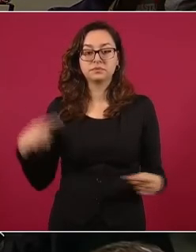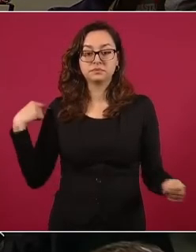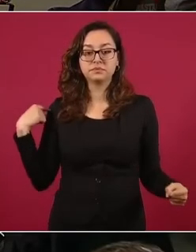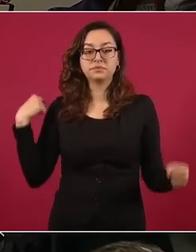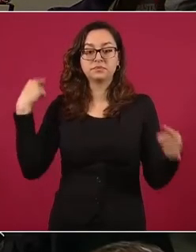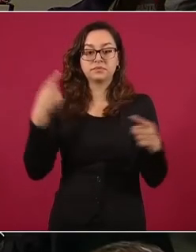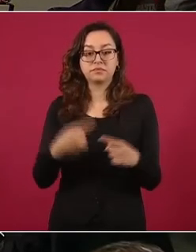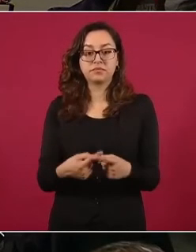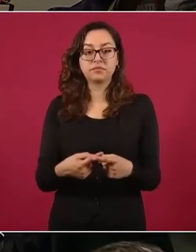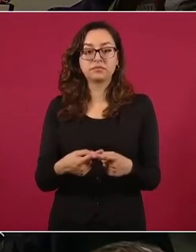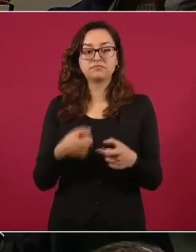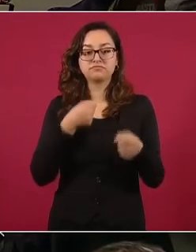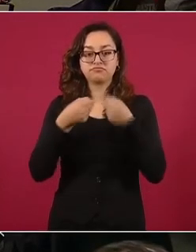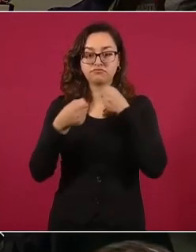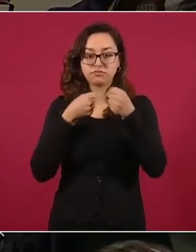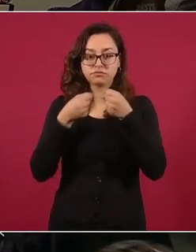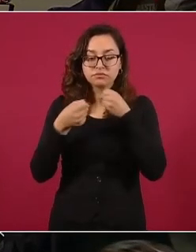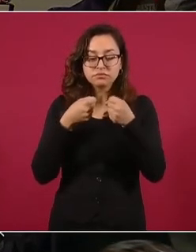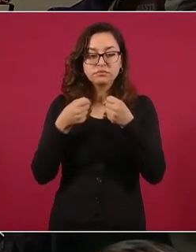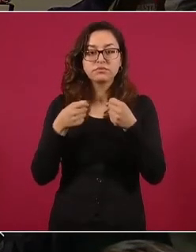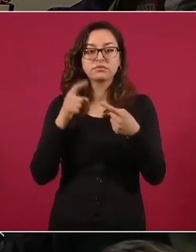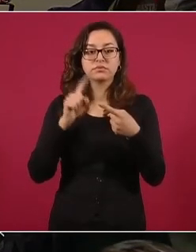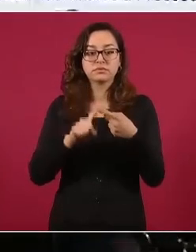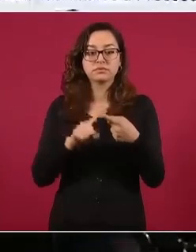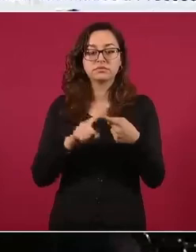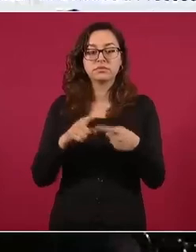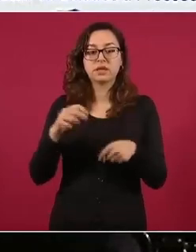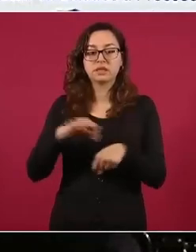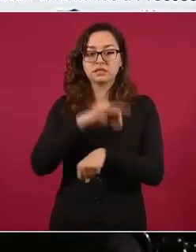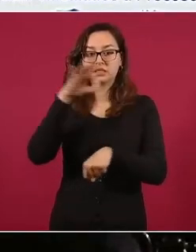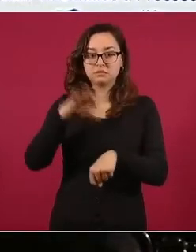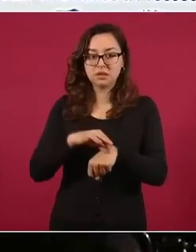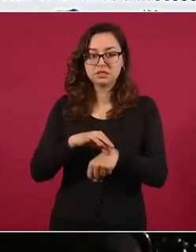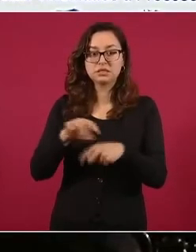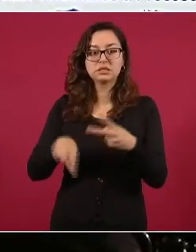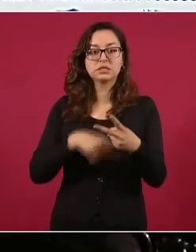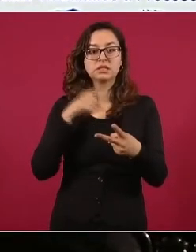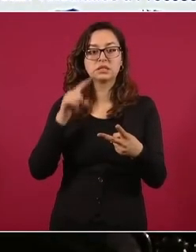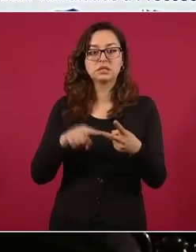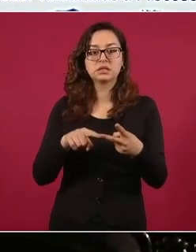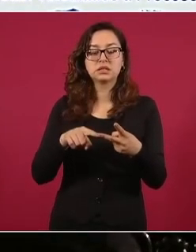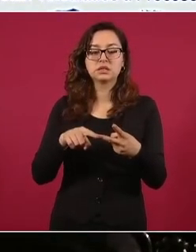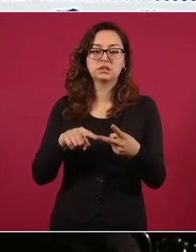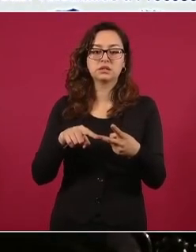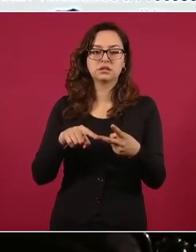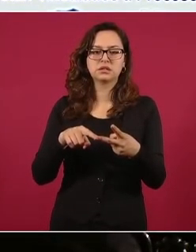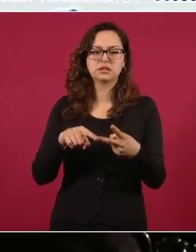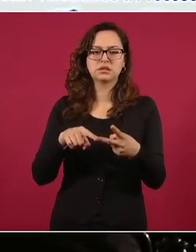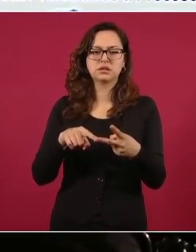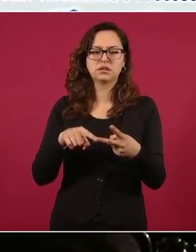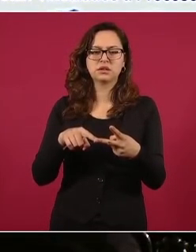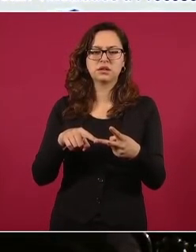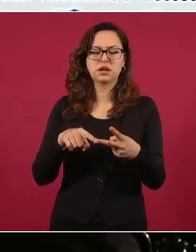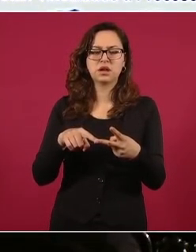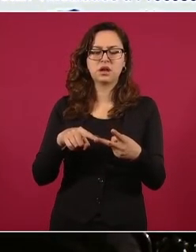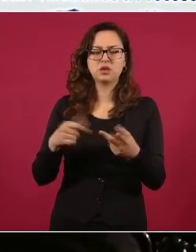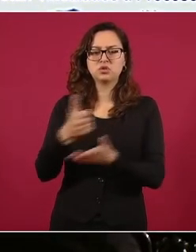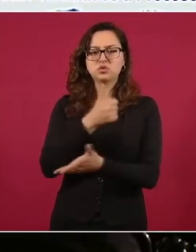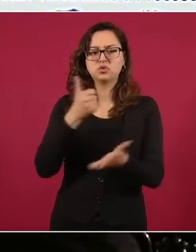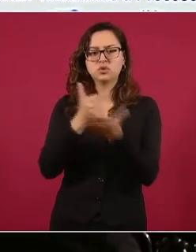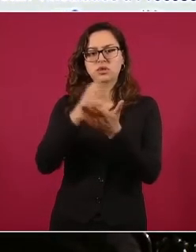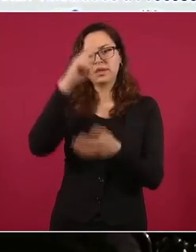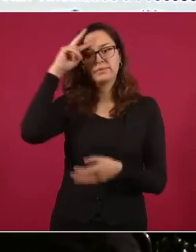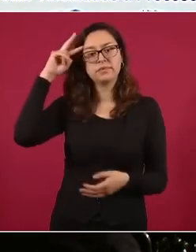Román en Chilpancingo y Antonio de la Cruz en Ciudad Victoria, entre otros,